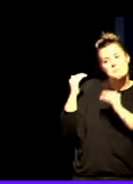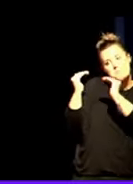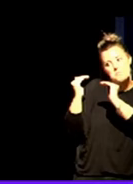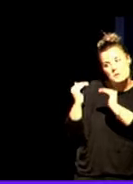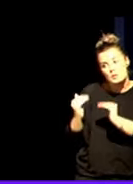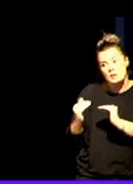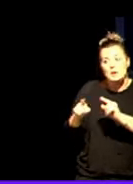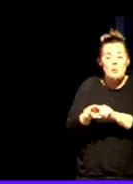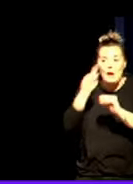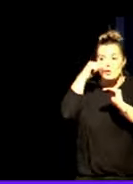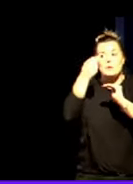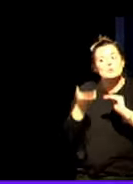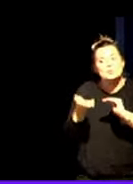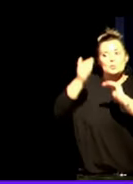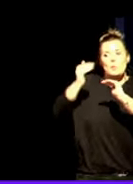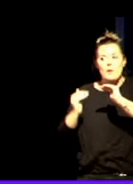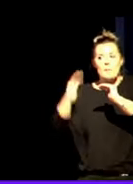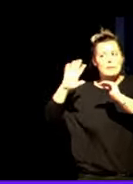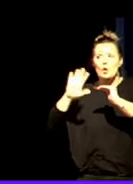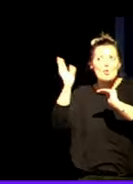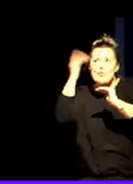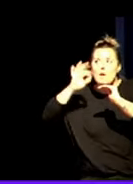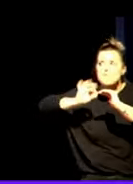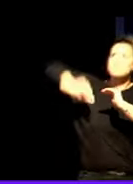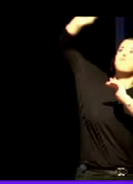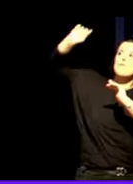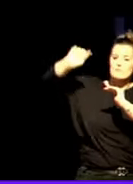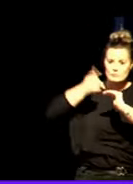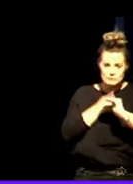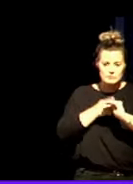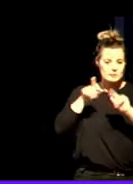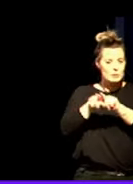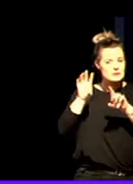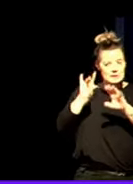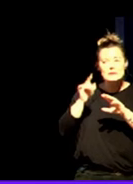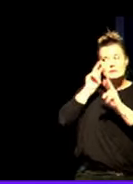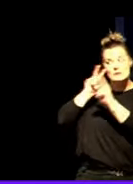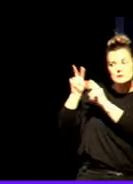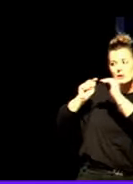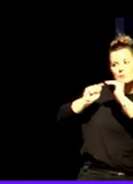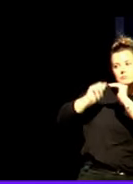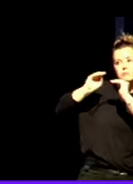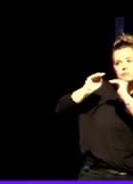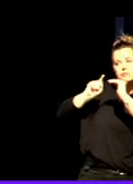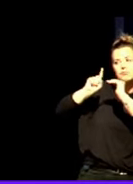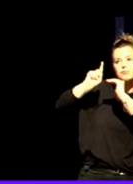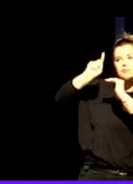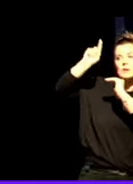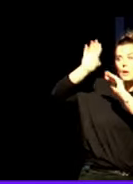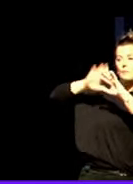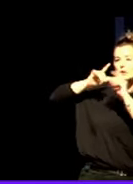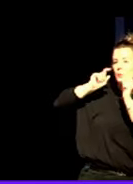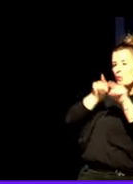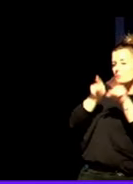viene suban o bajen, pero no hay una tendencia significativa de incremento. Lo que sí se está incrementando, y probablemente se está incrementando porque lo detectamos